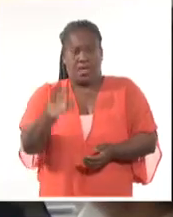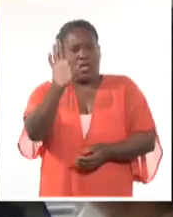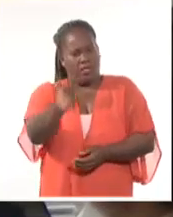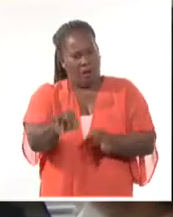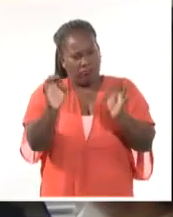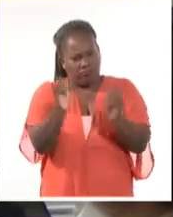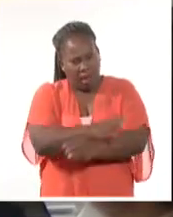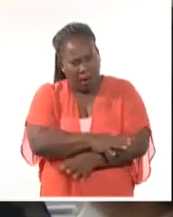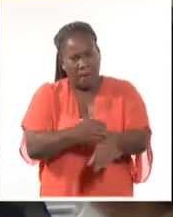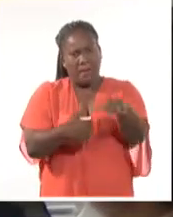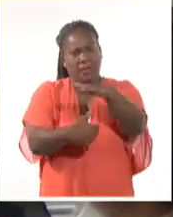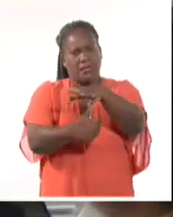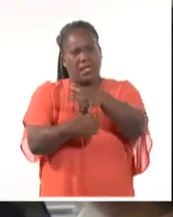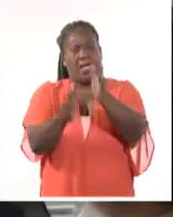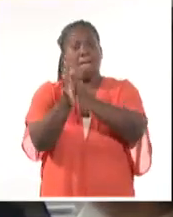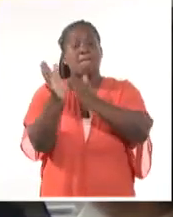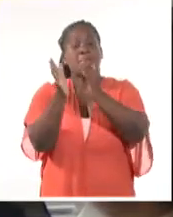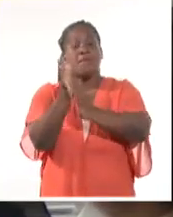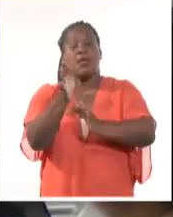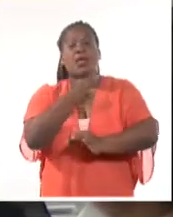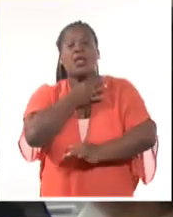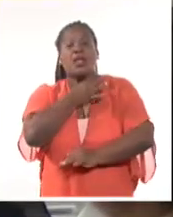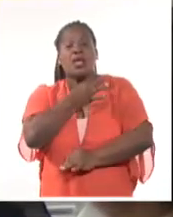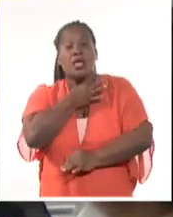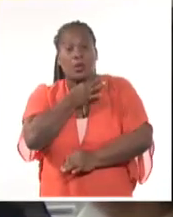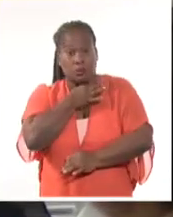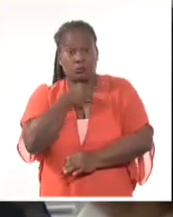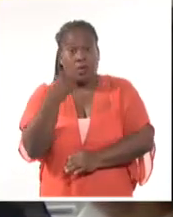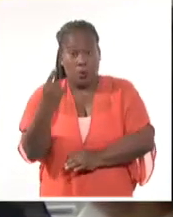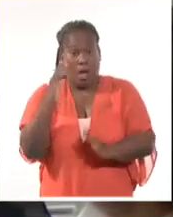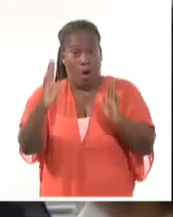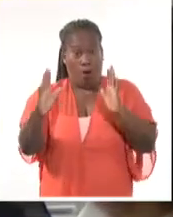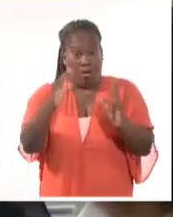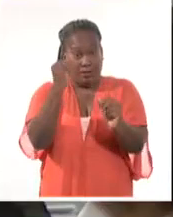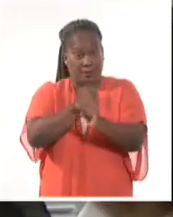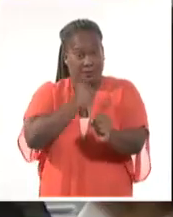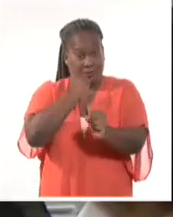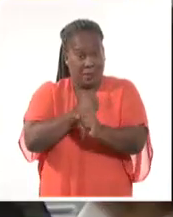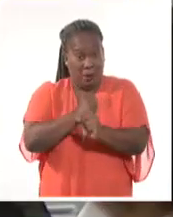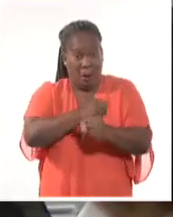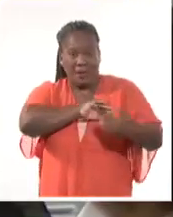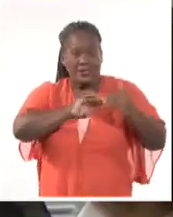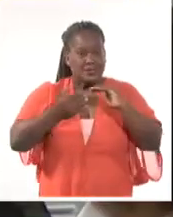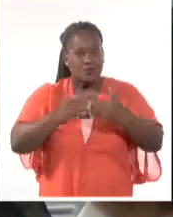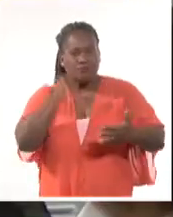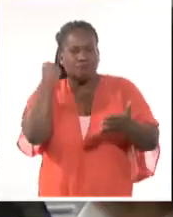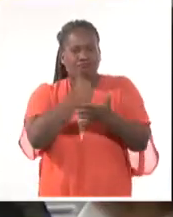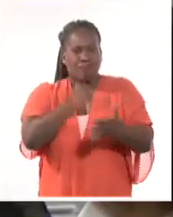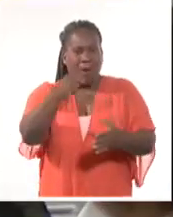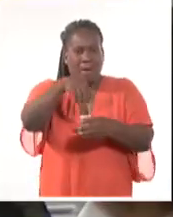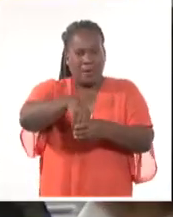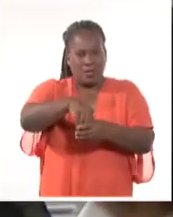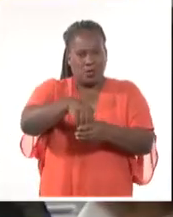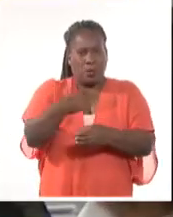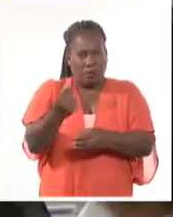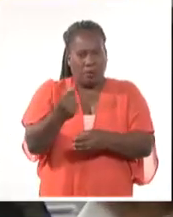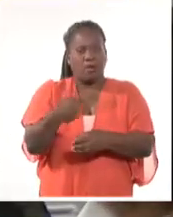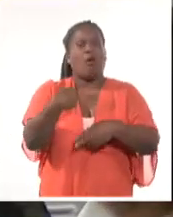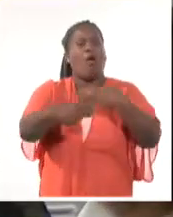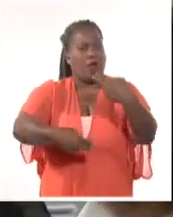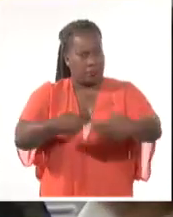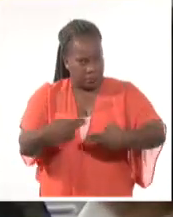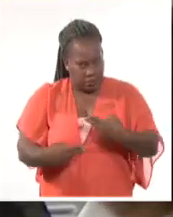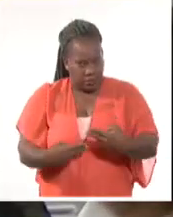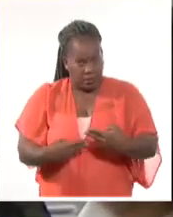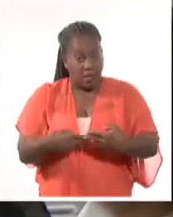en el mes de enero, una sesión solamente para discutir y aprobar el presupuesto, hagámoslo. Pero vamos a